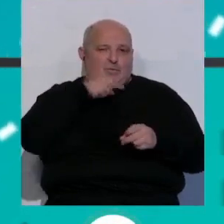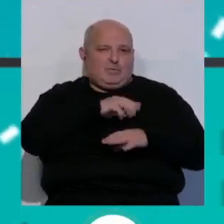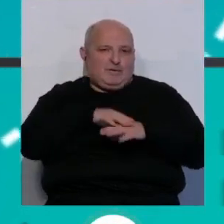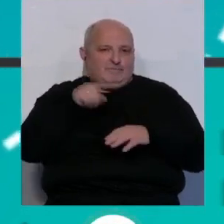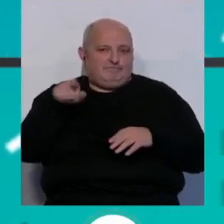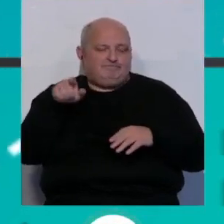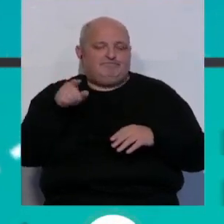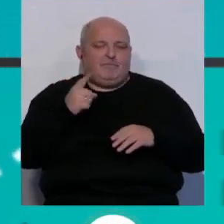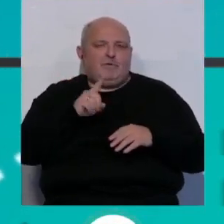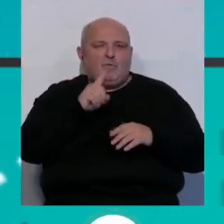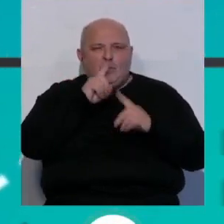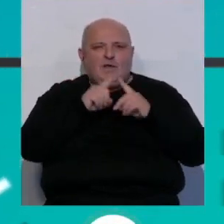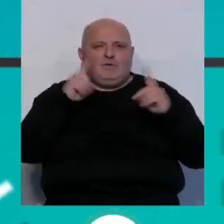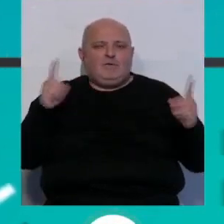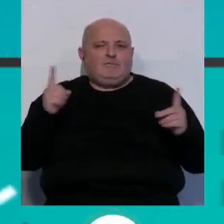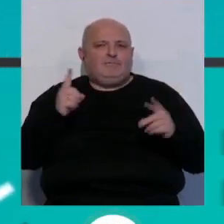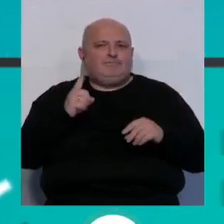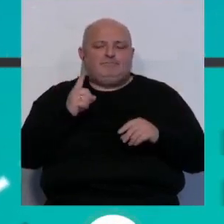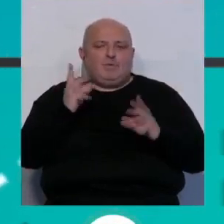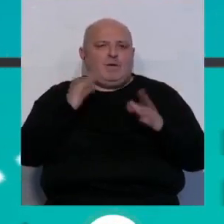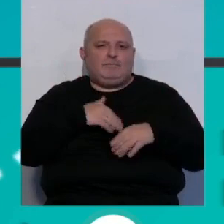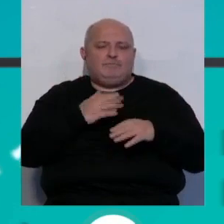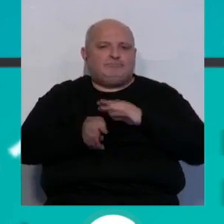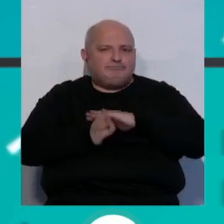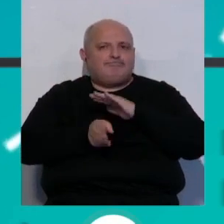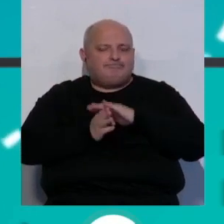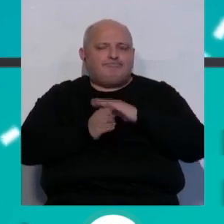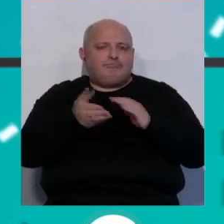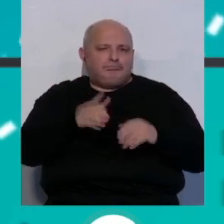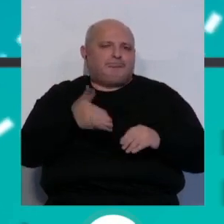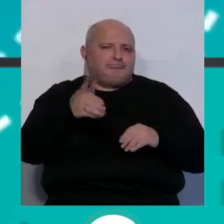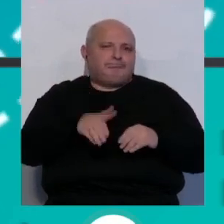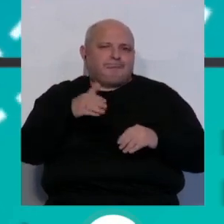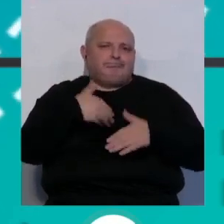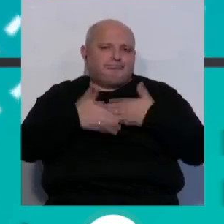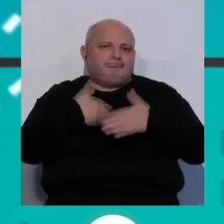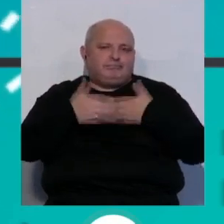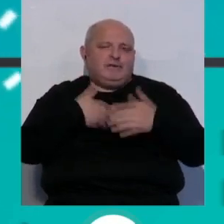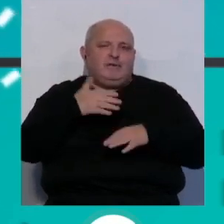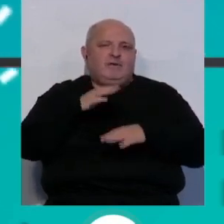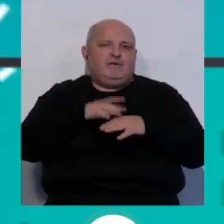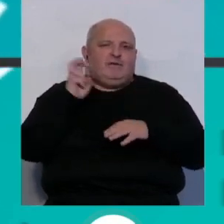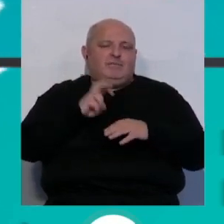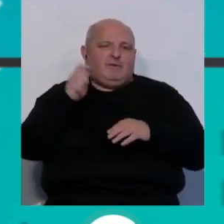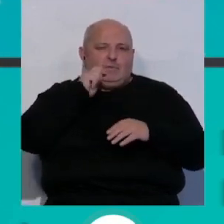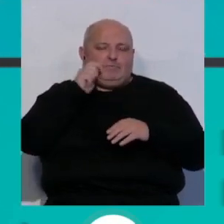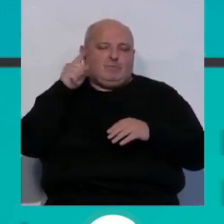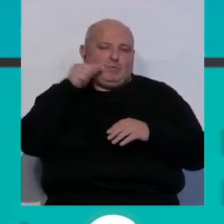12 meses de un país que no ha tenido tregua en la escalada de muerte y destrucción manejado desde el Kremlin.